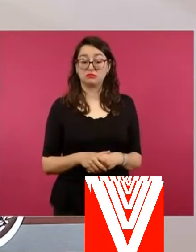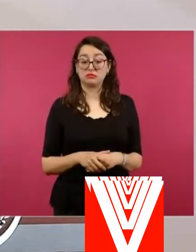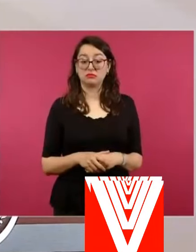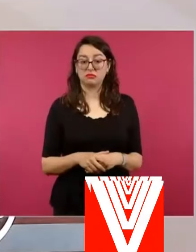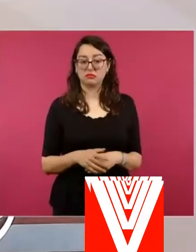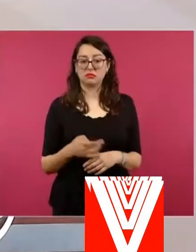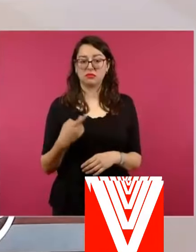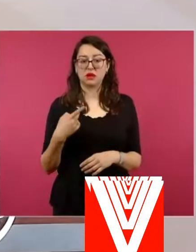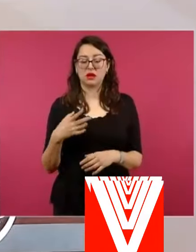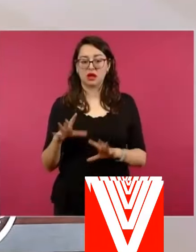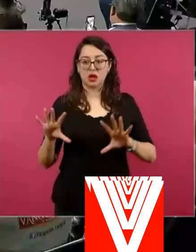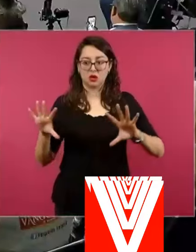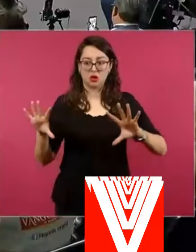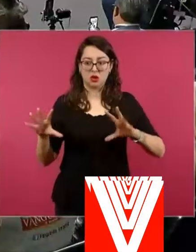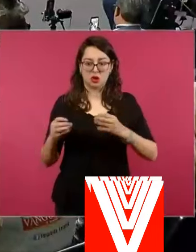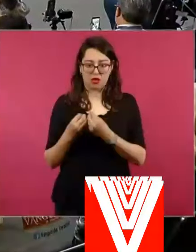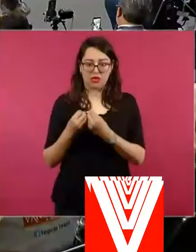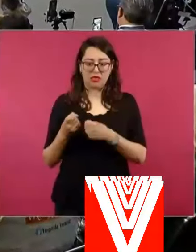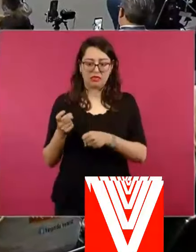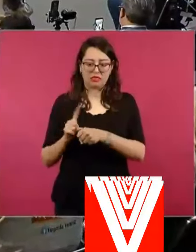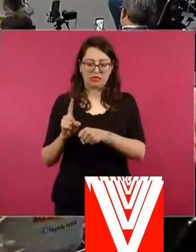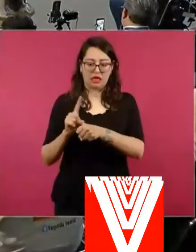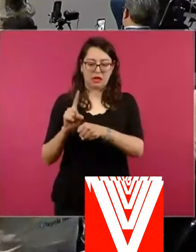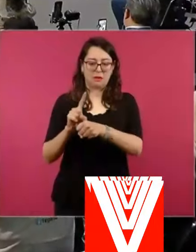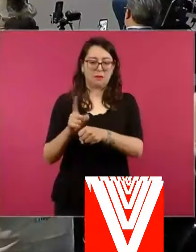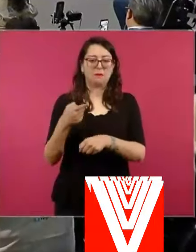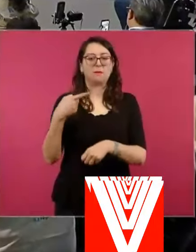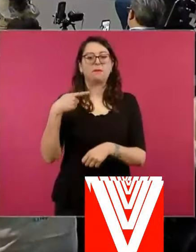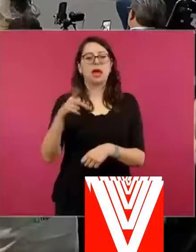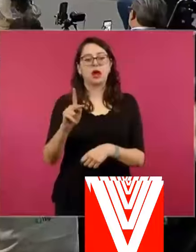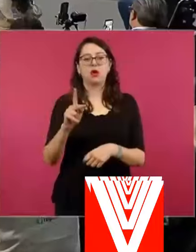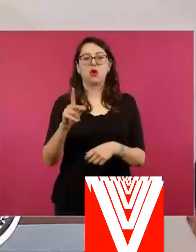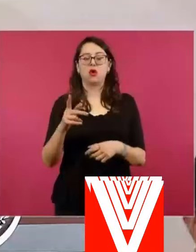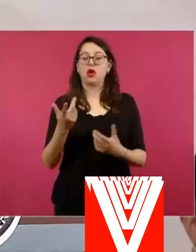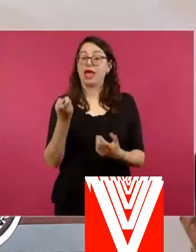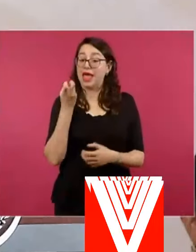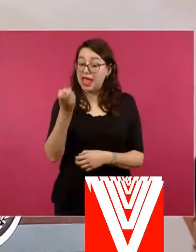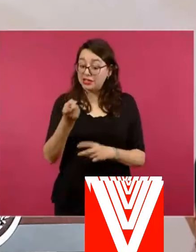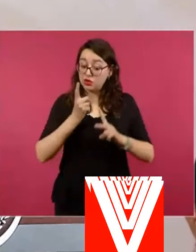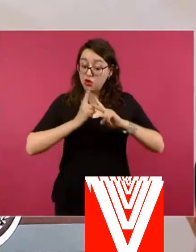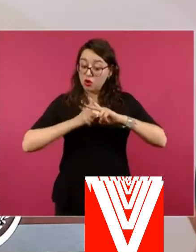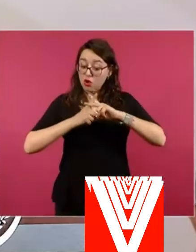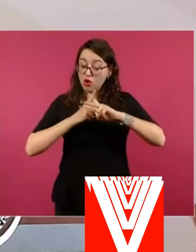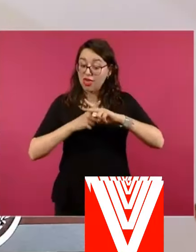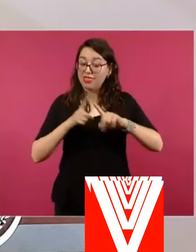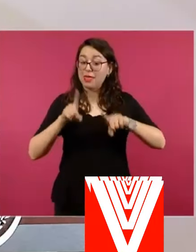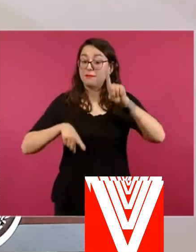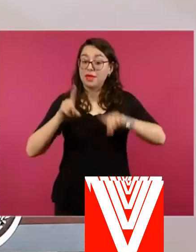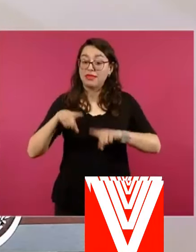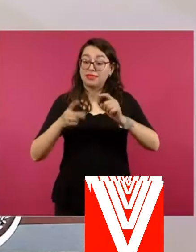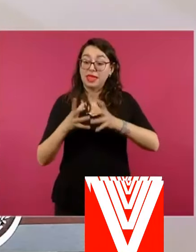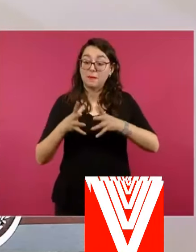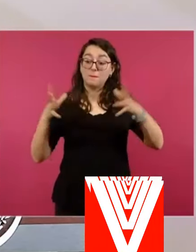pero en población no. La población es Colima porque es pequeña en población y está